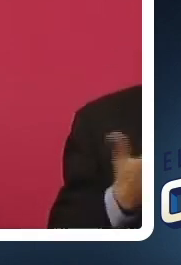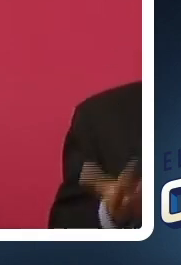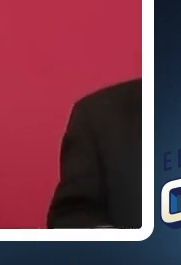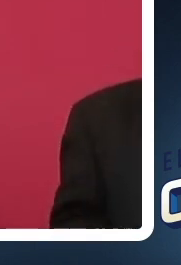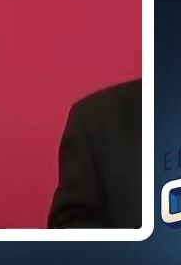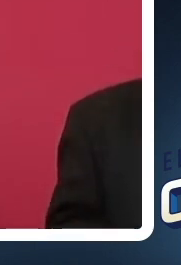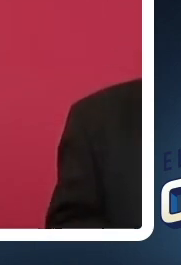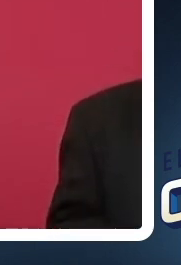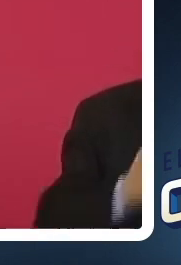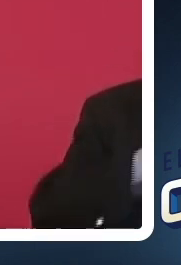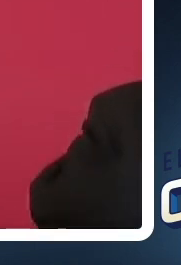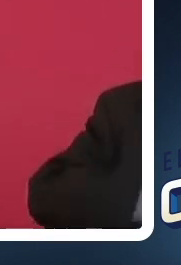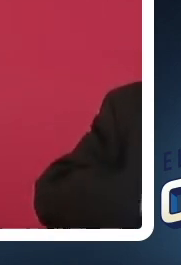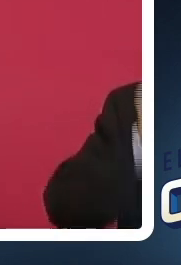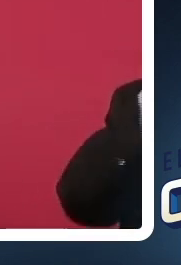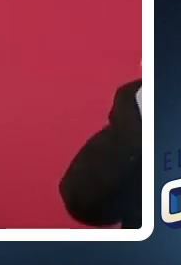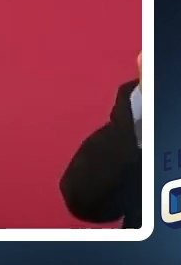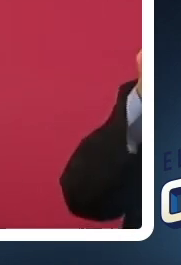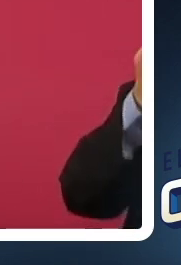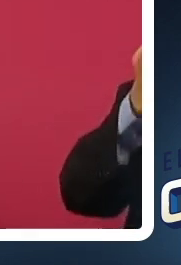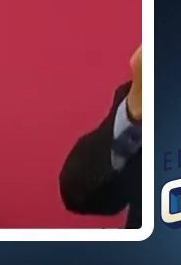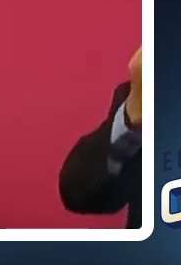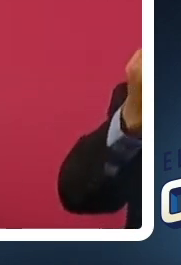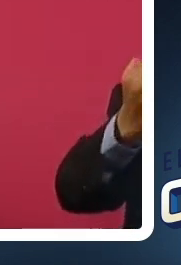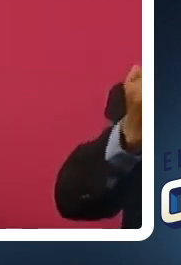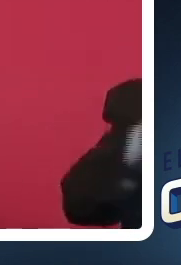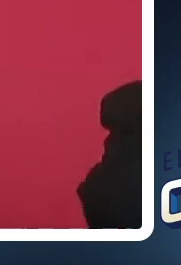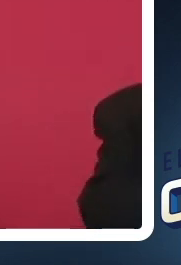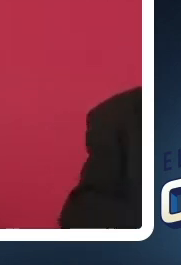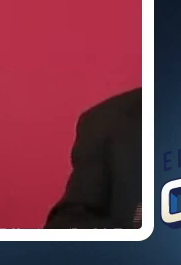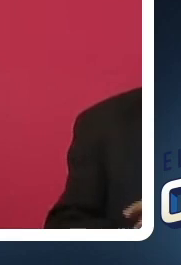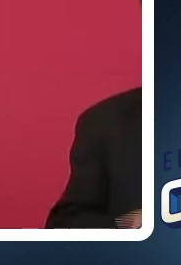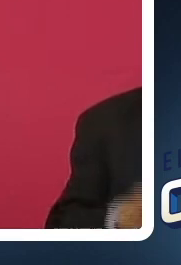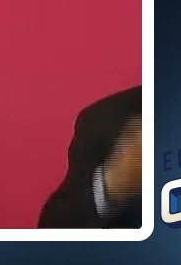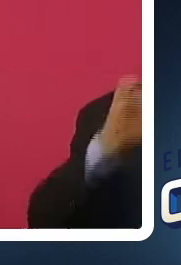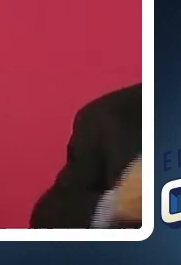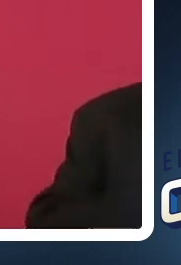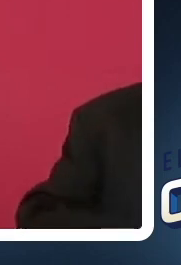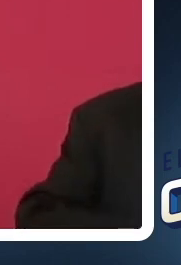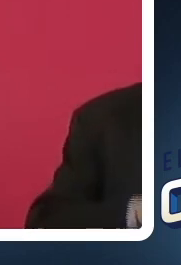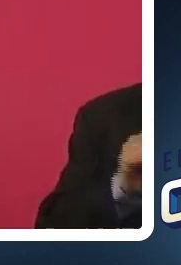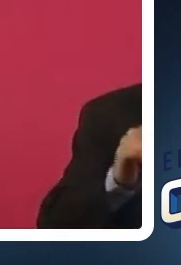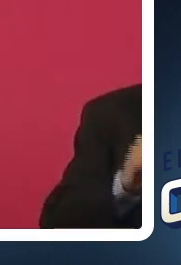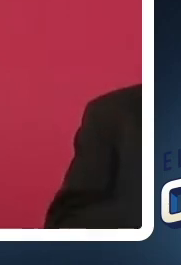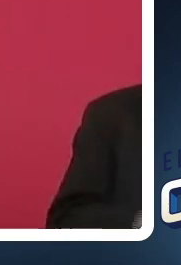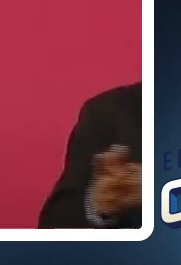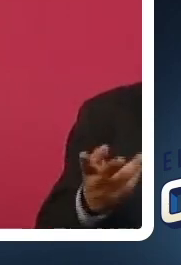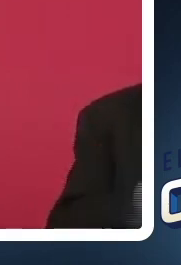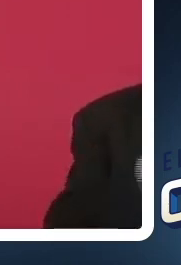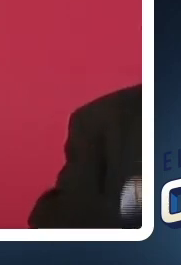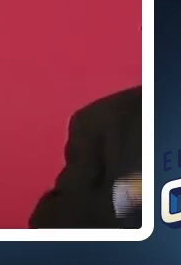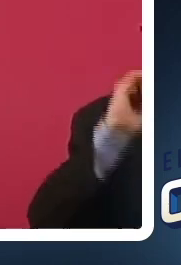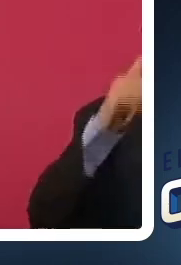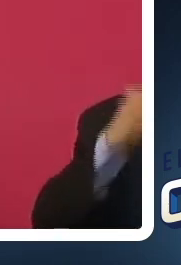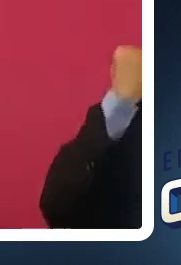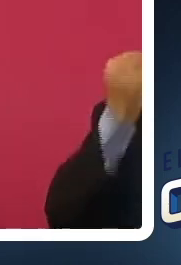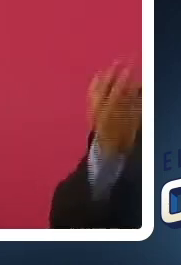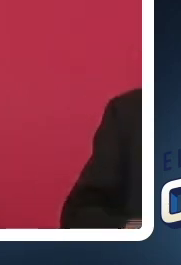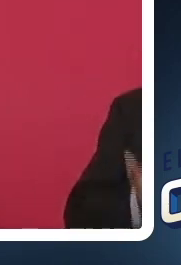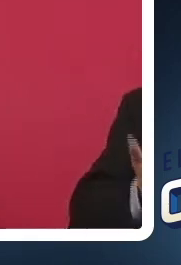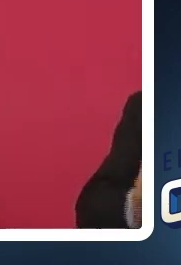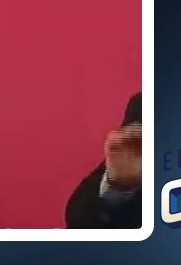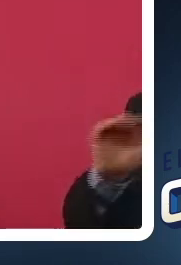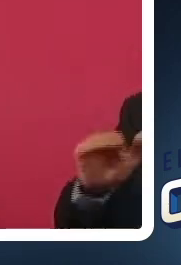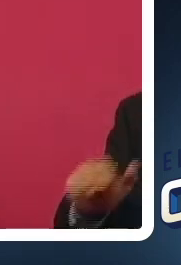en llegar, presidente, no es justicia. Y la pregunta sería si se presentará alguna iniciativa para determinar